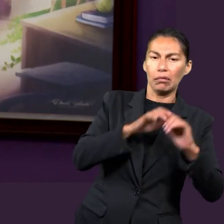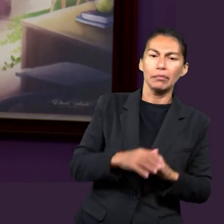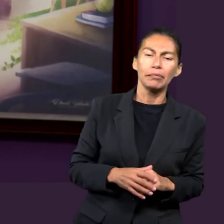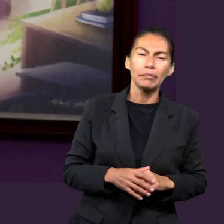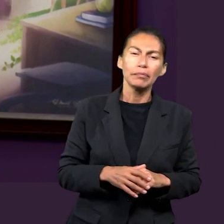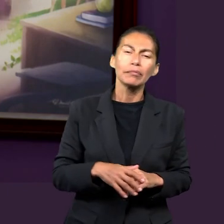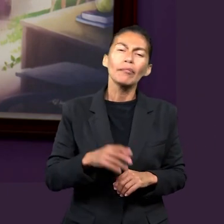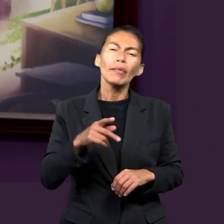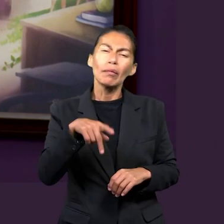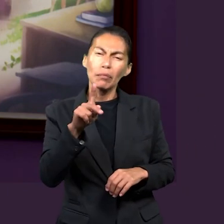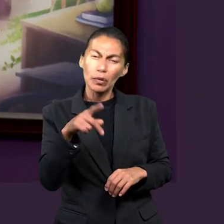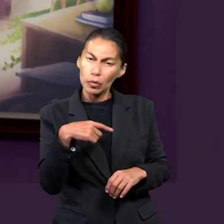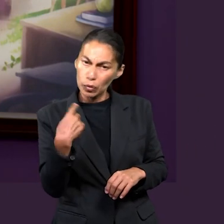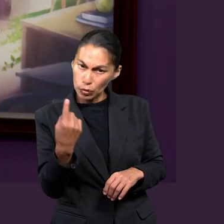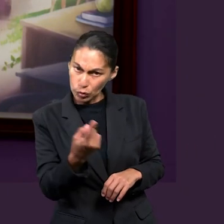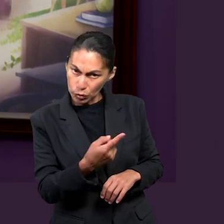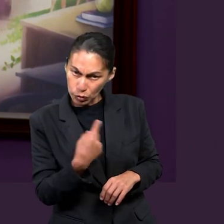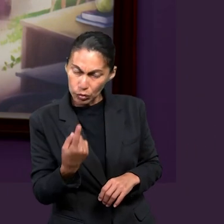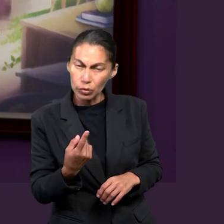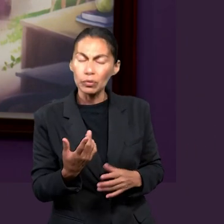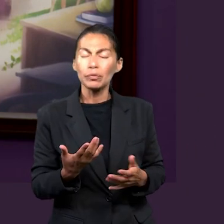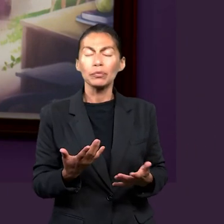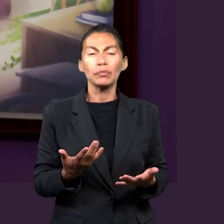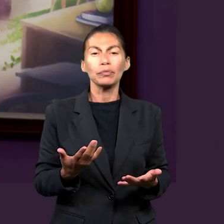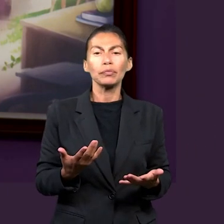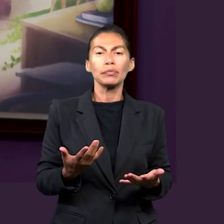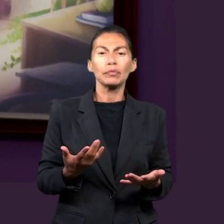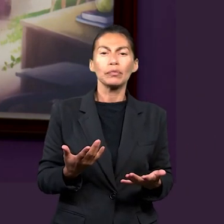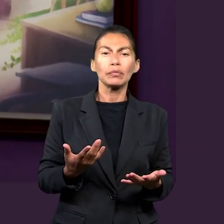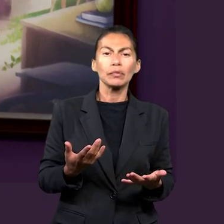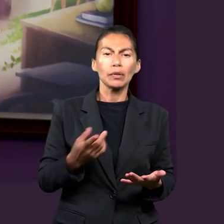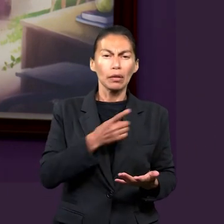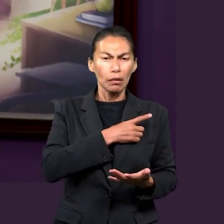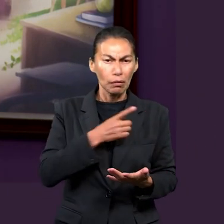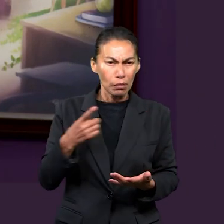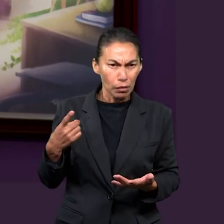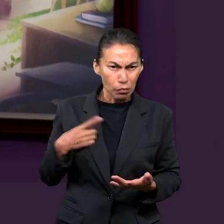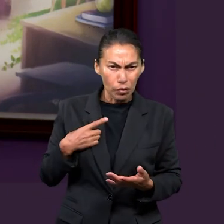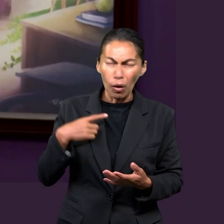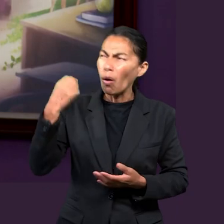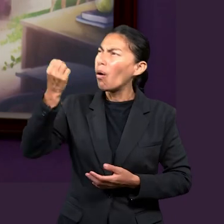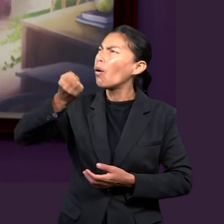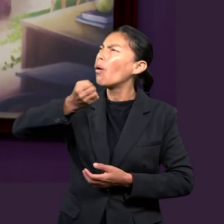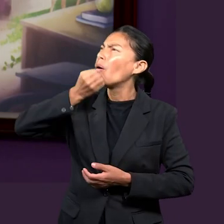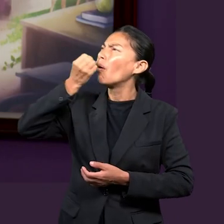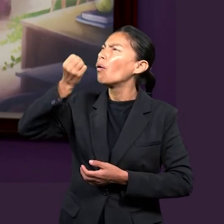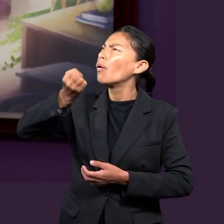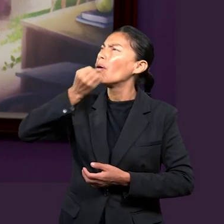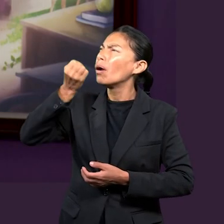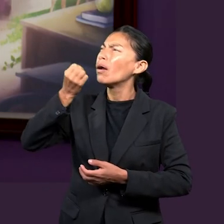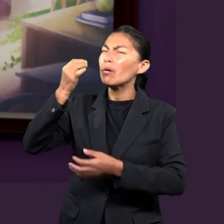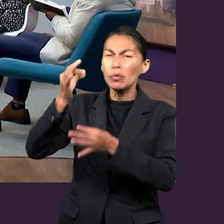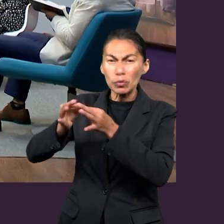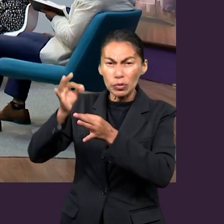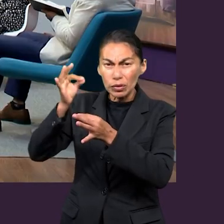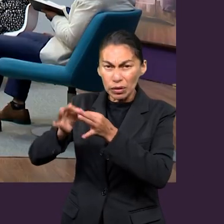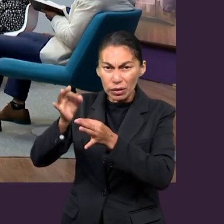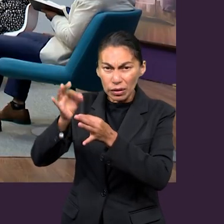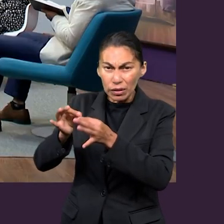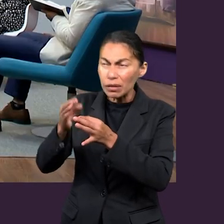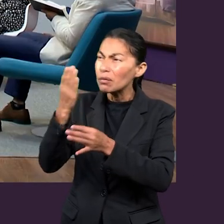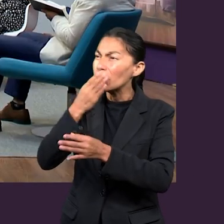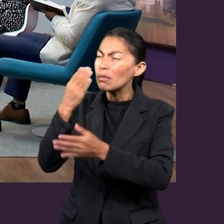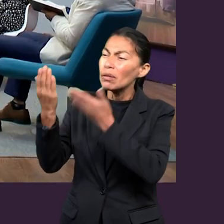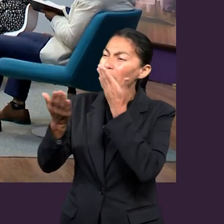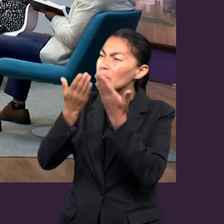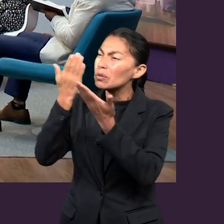al enemigo y todo este tipo de cosas. Sin embargo, nosotros debemos de ser perseverantes en la oración y en el estudio de